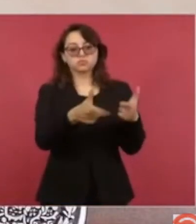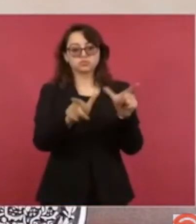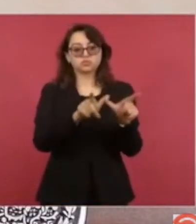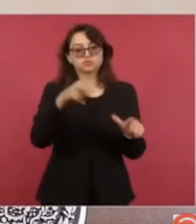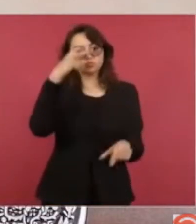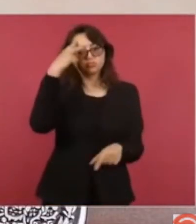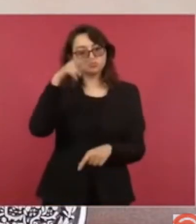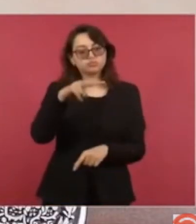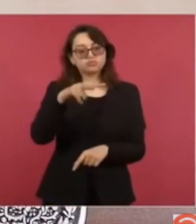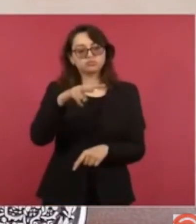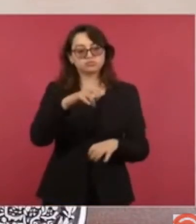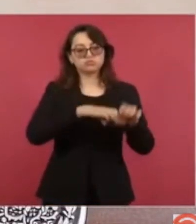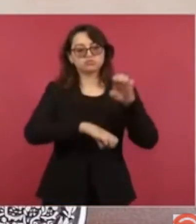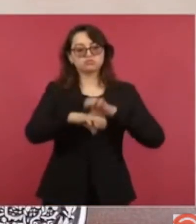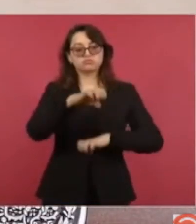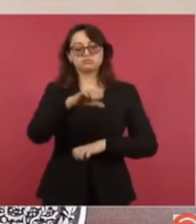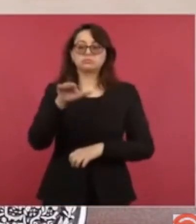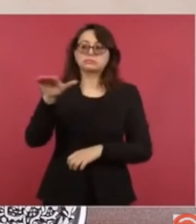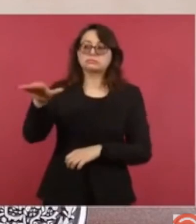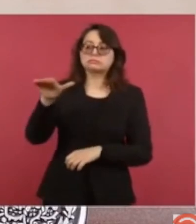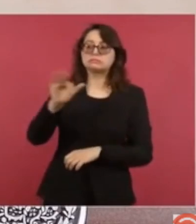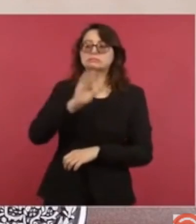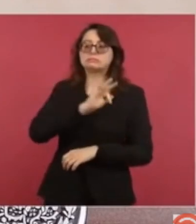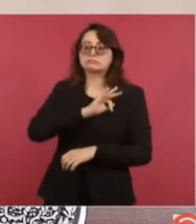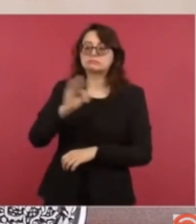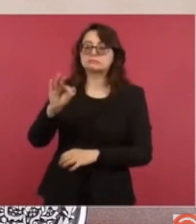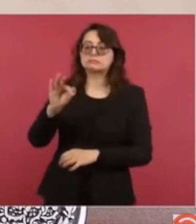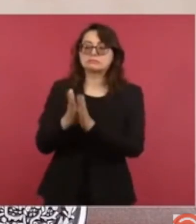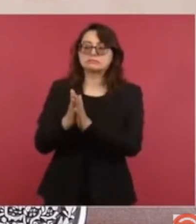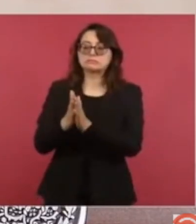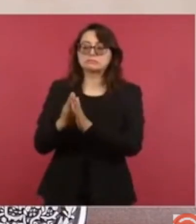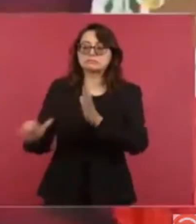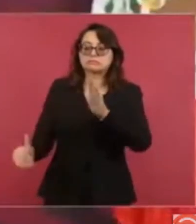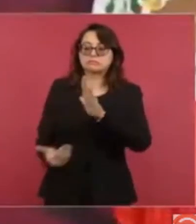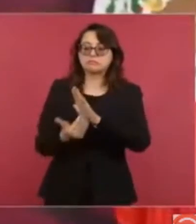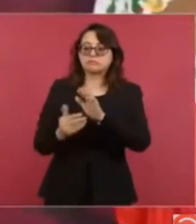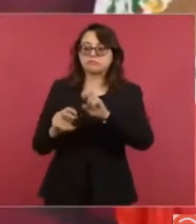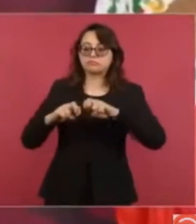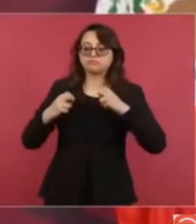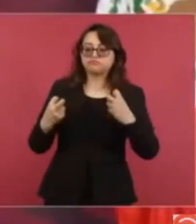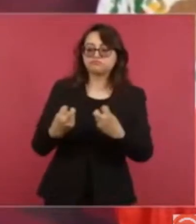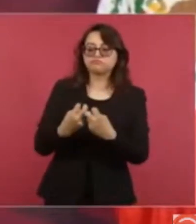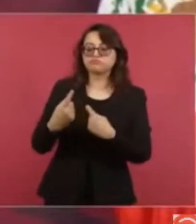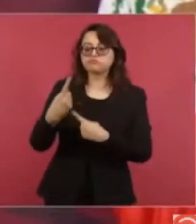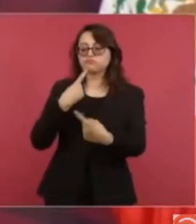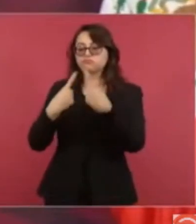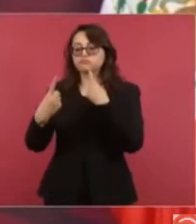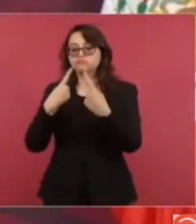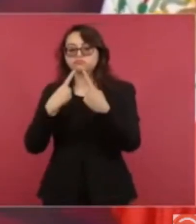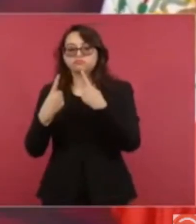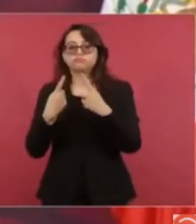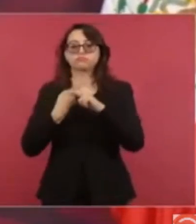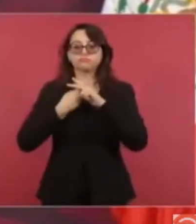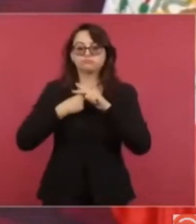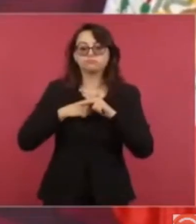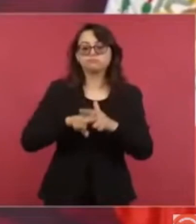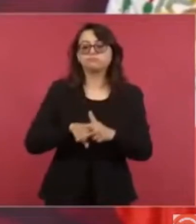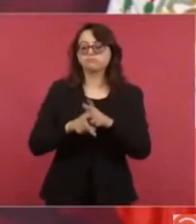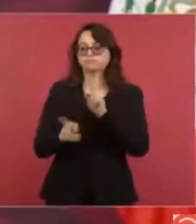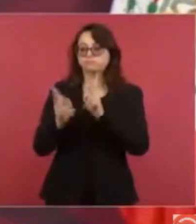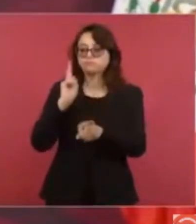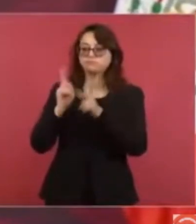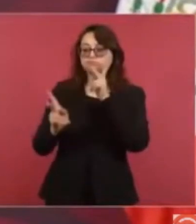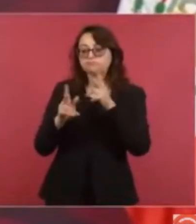que se instale una mesa para establecer un diálogo y hacer una